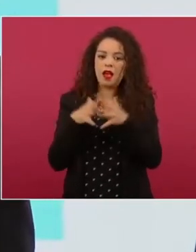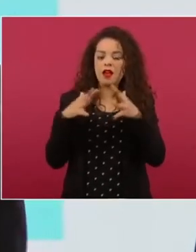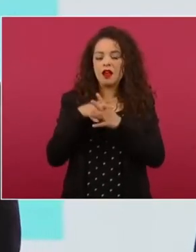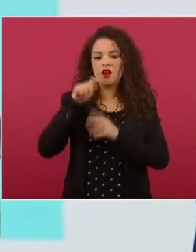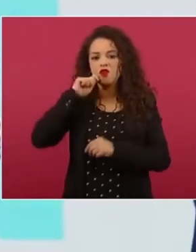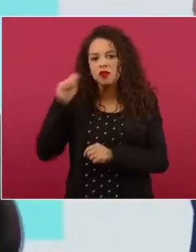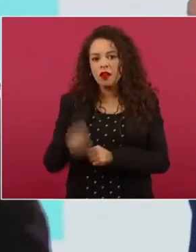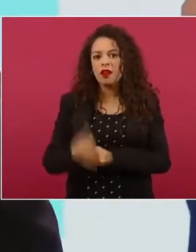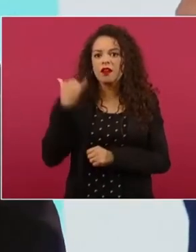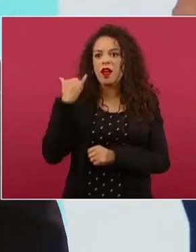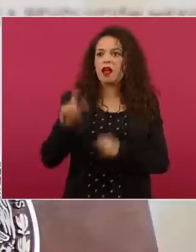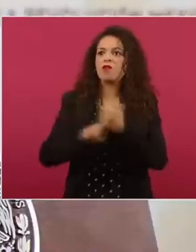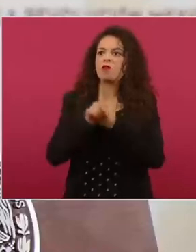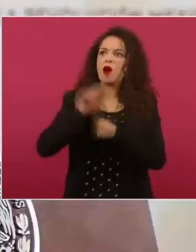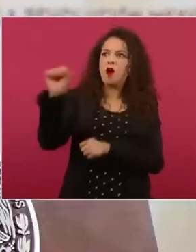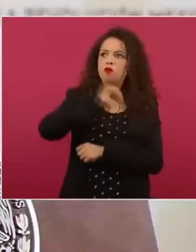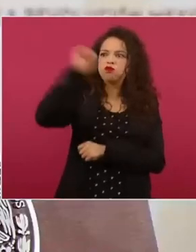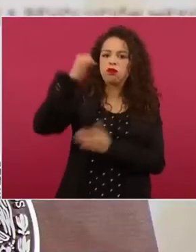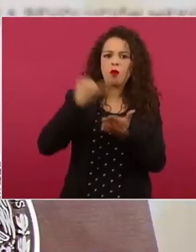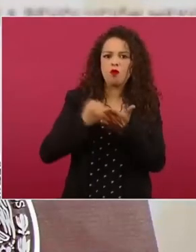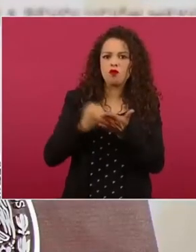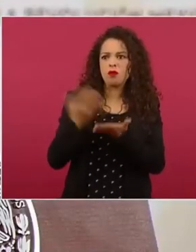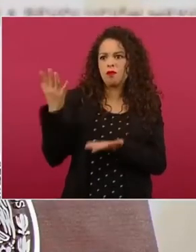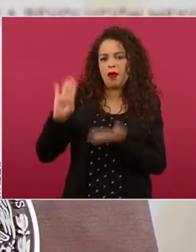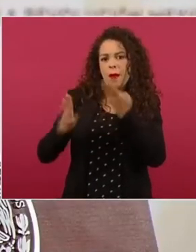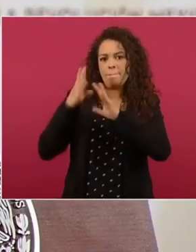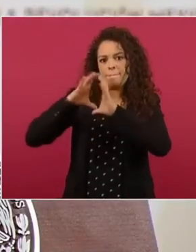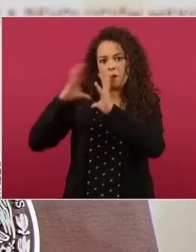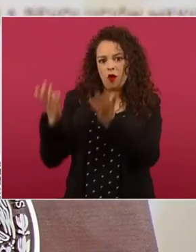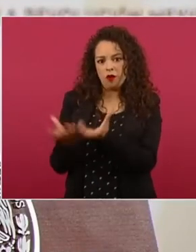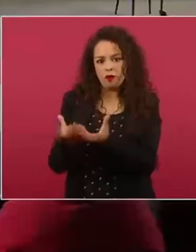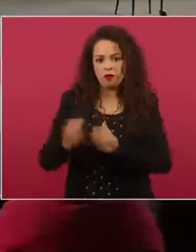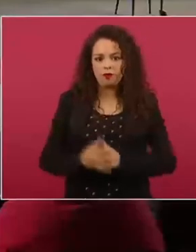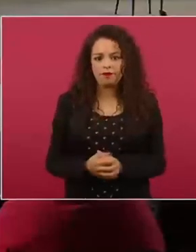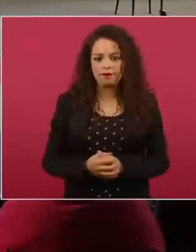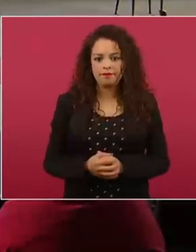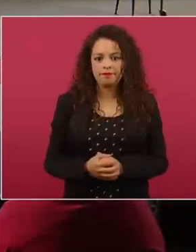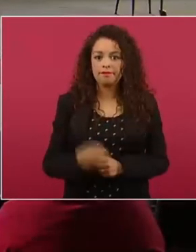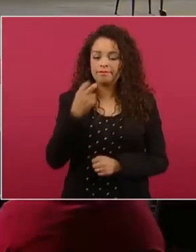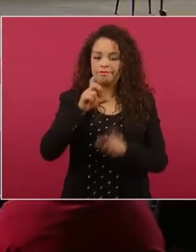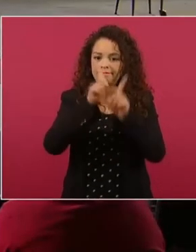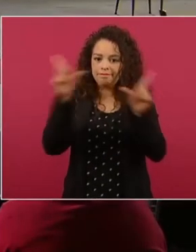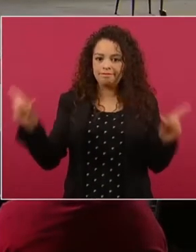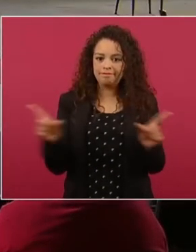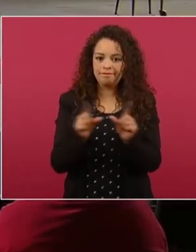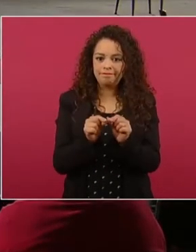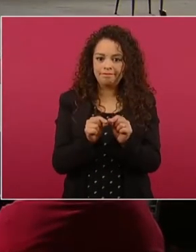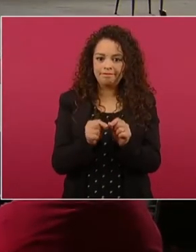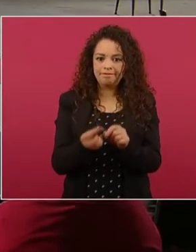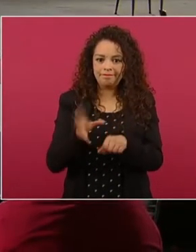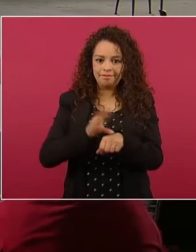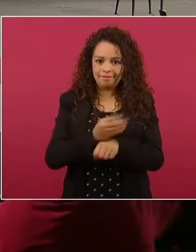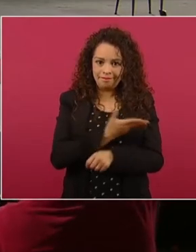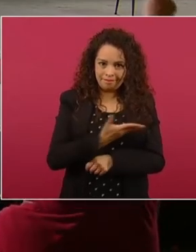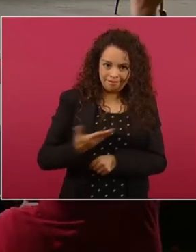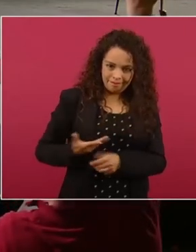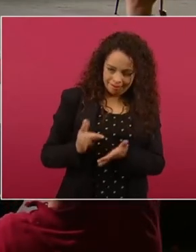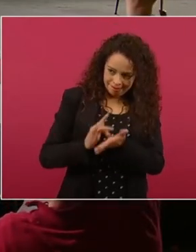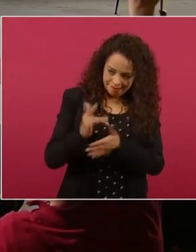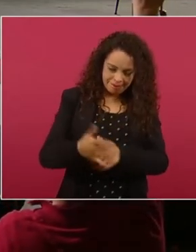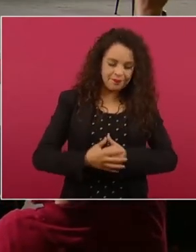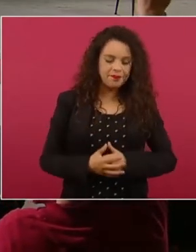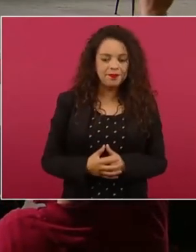global. Aquí lo dejamos. Y hasta aquí la sección. Con su permiso, señor presidente. Gracias.